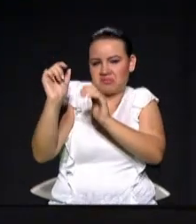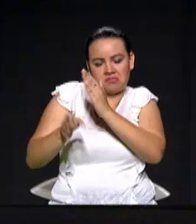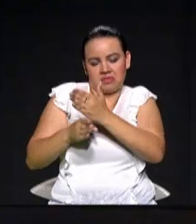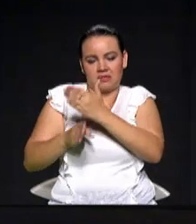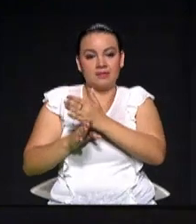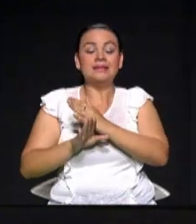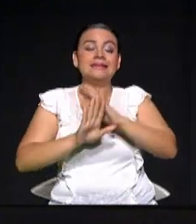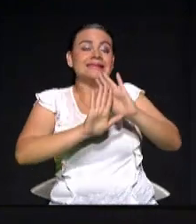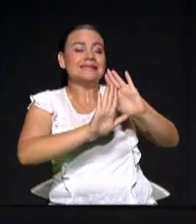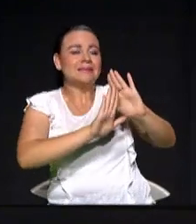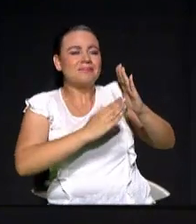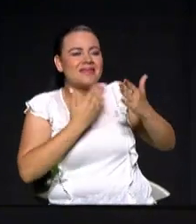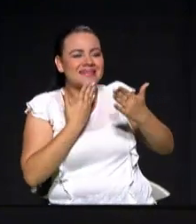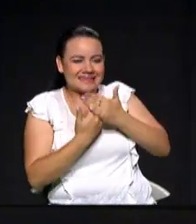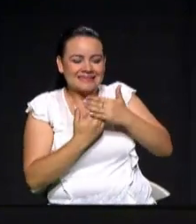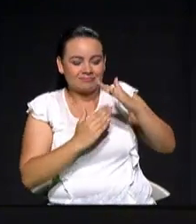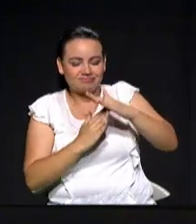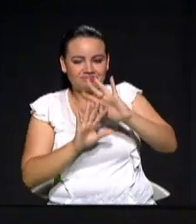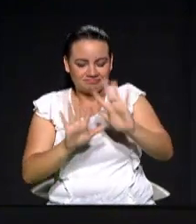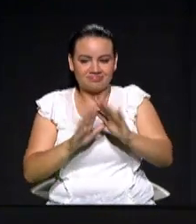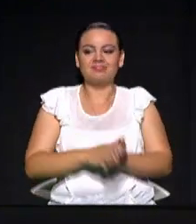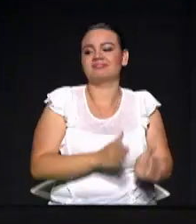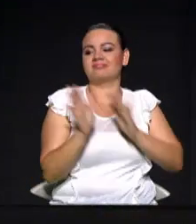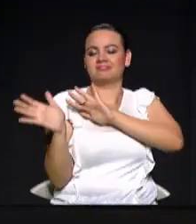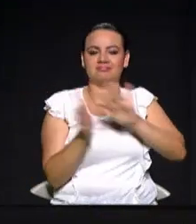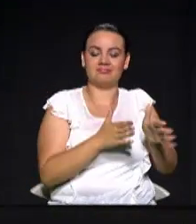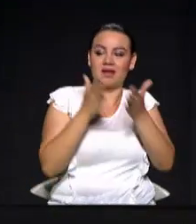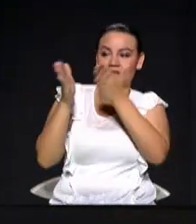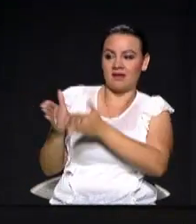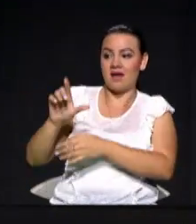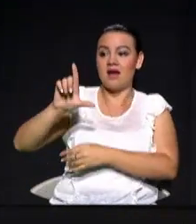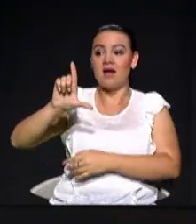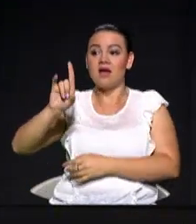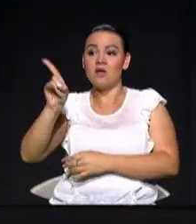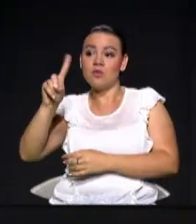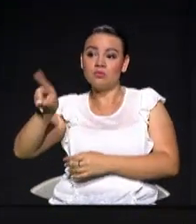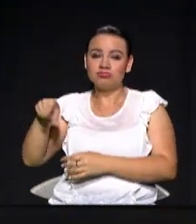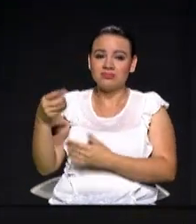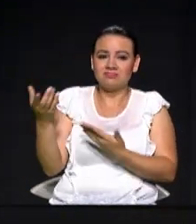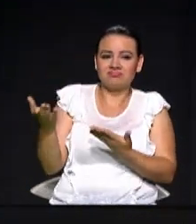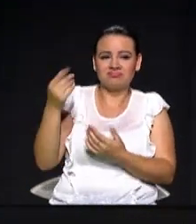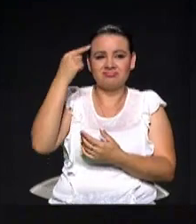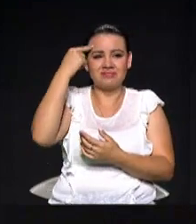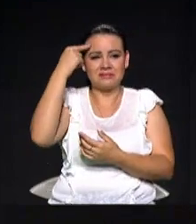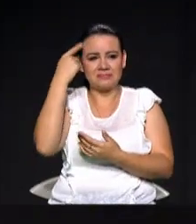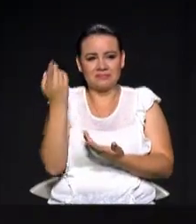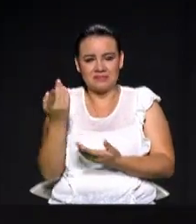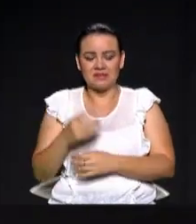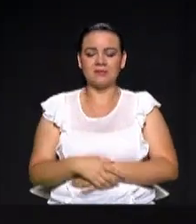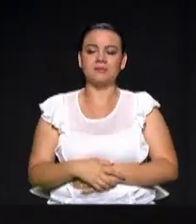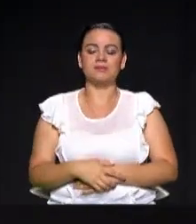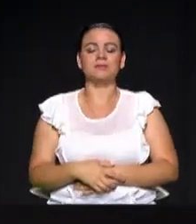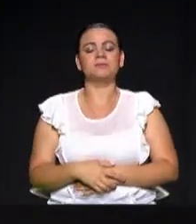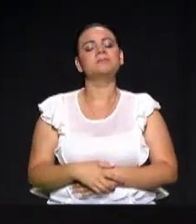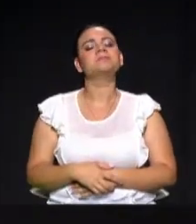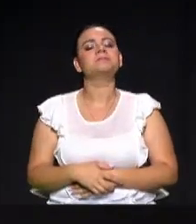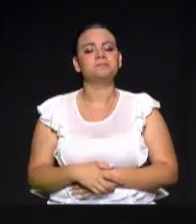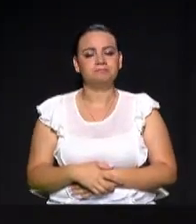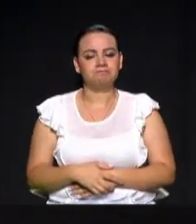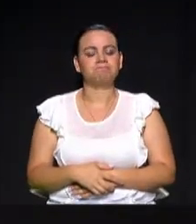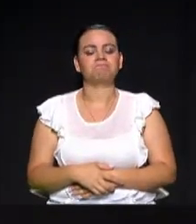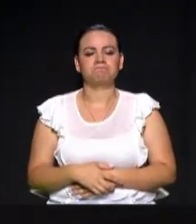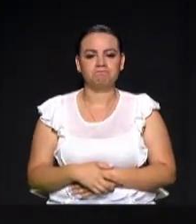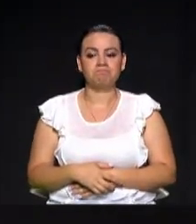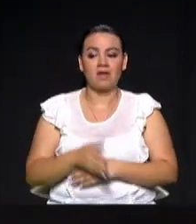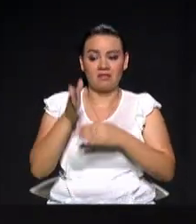candidato por su respuesta. Luis Fernando Muñoz, ¿disminuir las transferencias o continuar con el proceso de desinversión? No, EPM continuará siendo